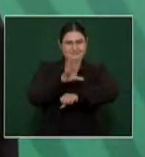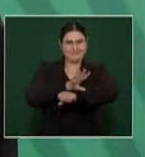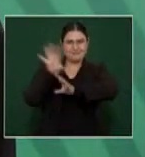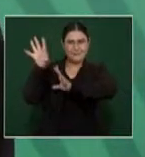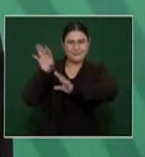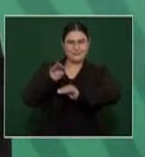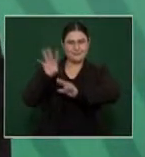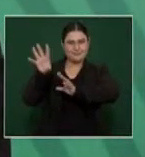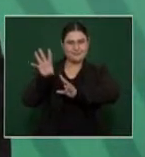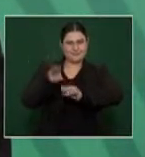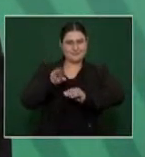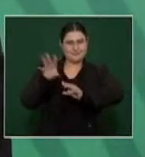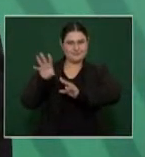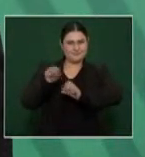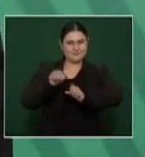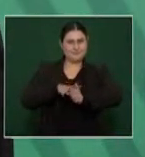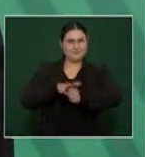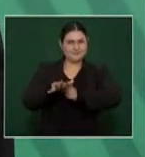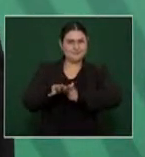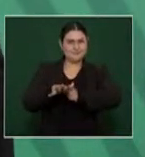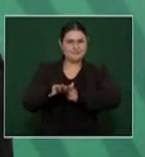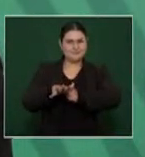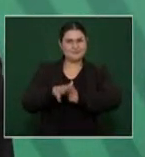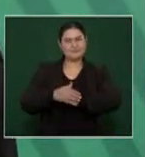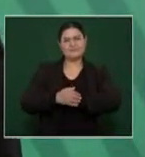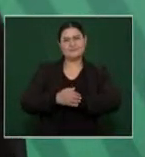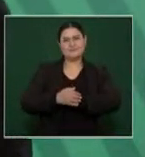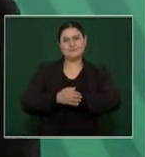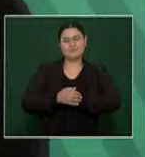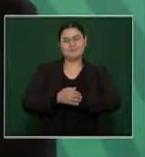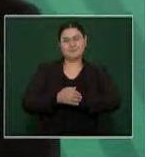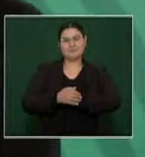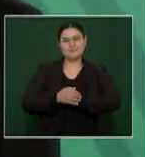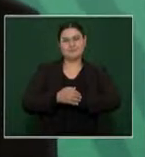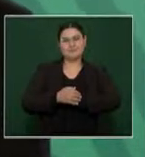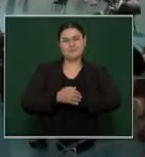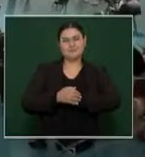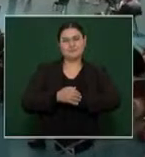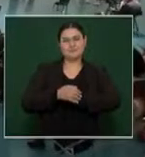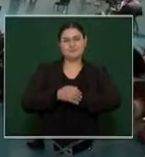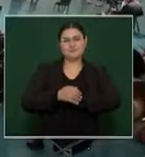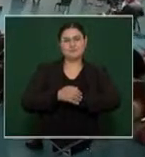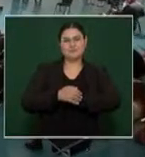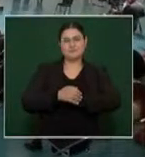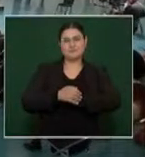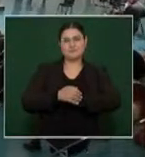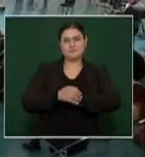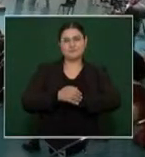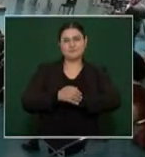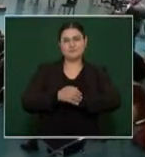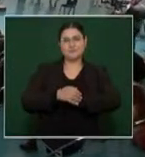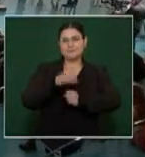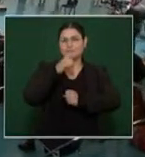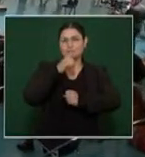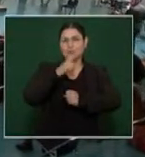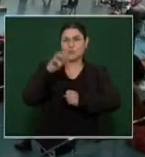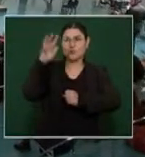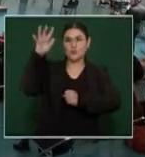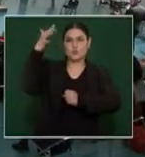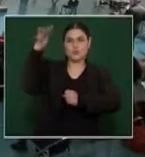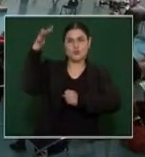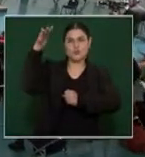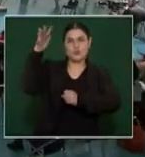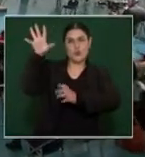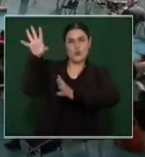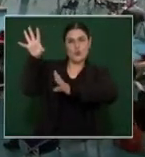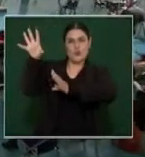humanos en ese país. En su lugar propuso someterlo a una votación entre los países del Grupo de Río. Bianca Aguirre, vamos contigo como cada día